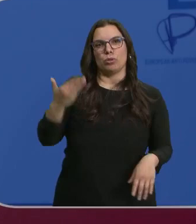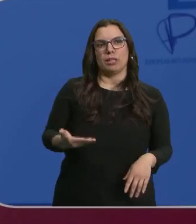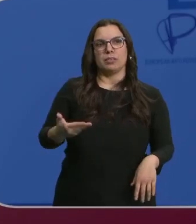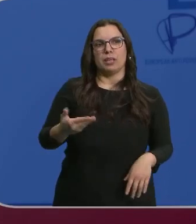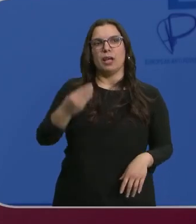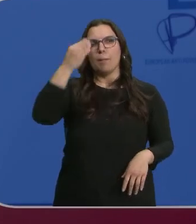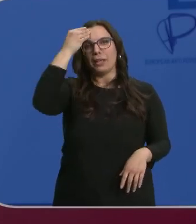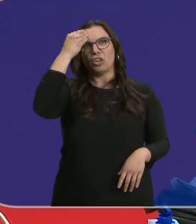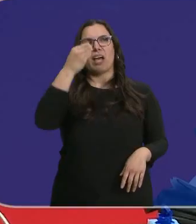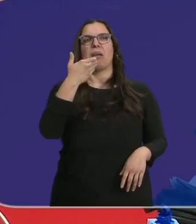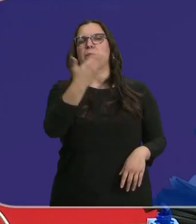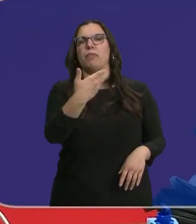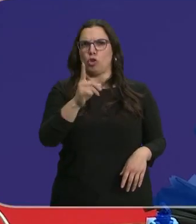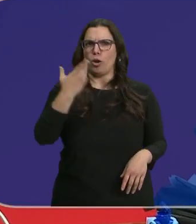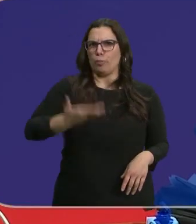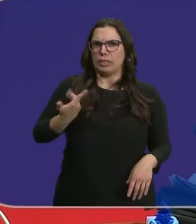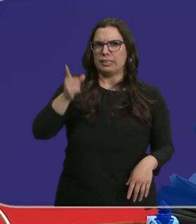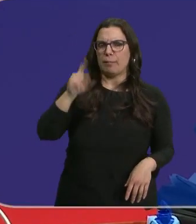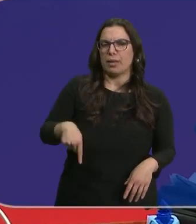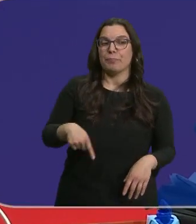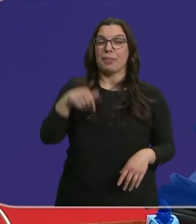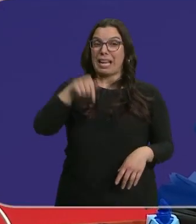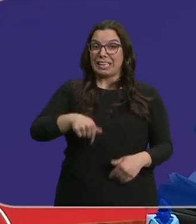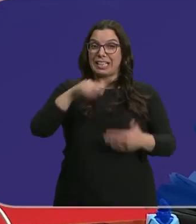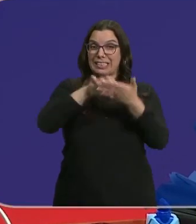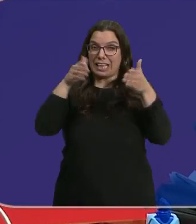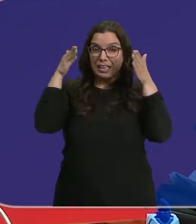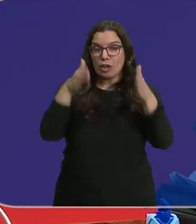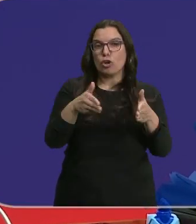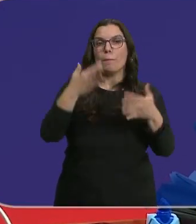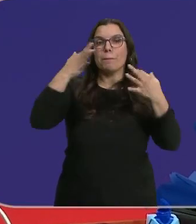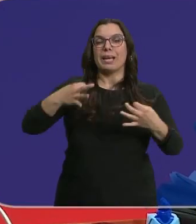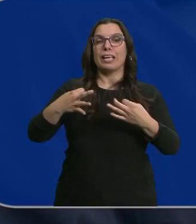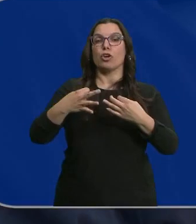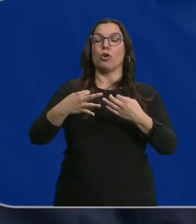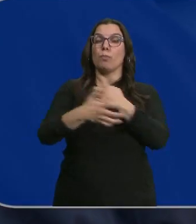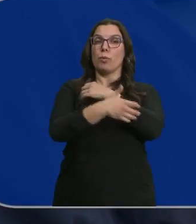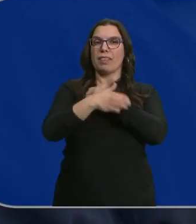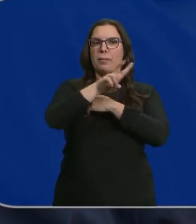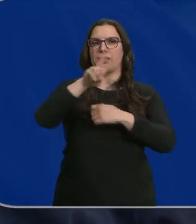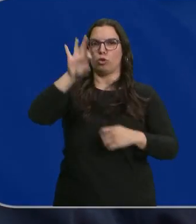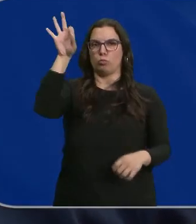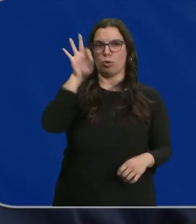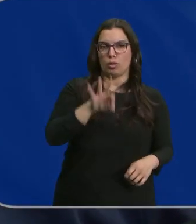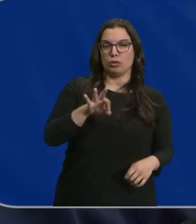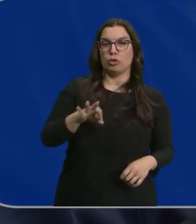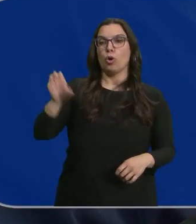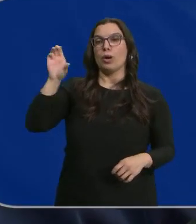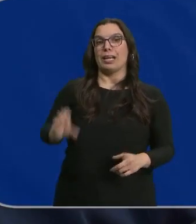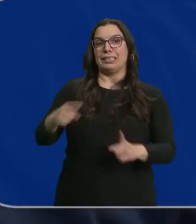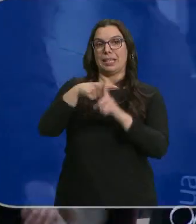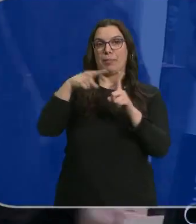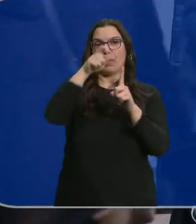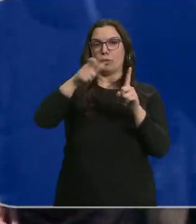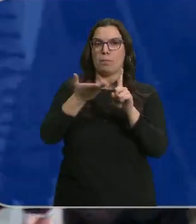aunque haya gente que diga que no lo es. Si ponemos la lupa en Castilla y León, el riesgo de pobreza se sitúa en el 22%. Sube la renta media por